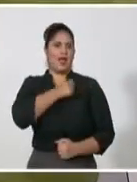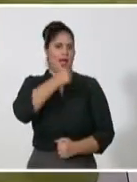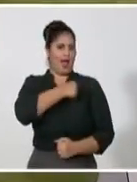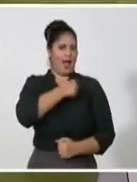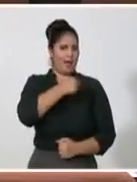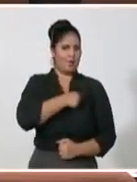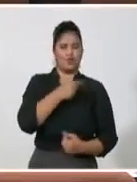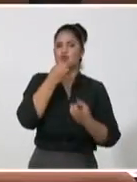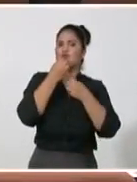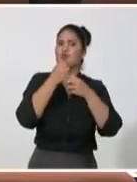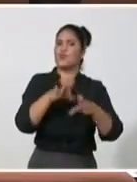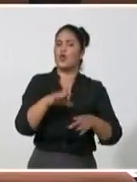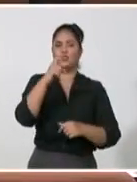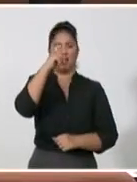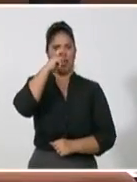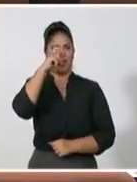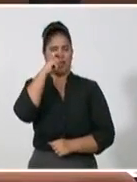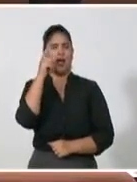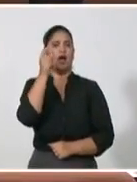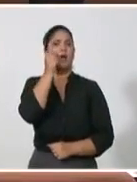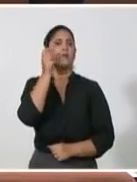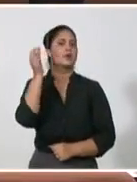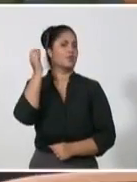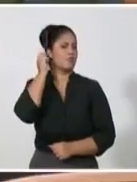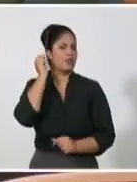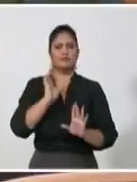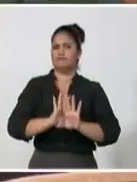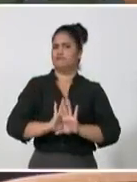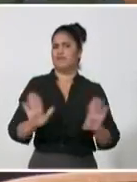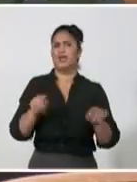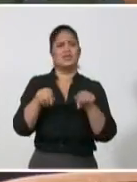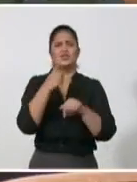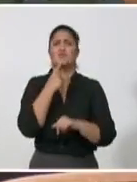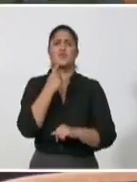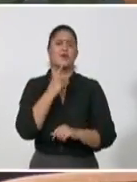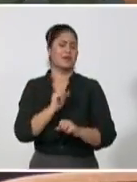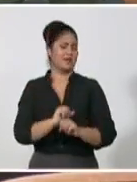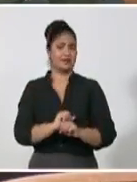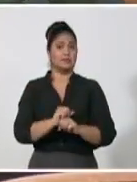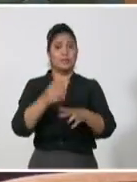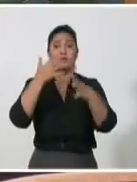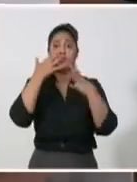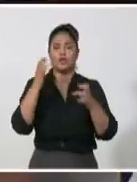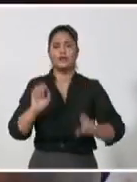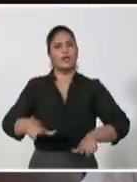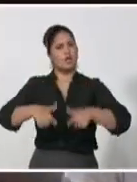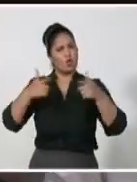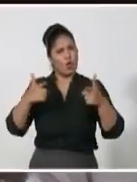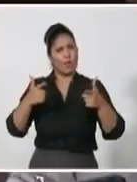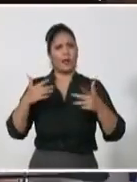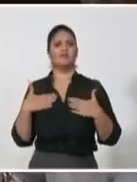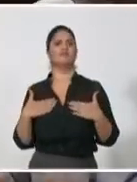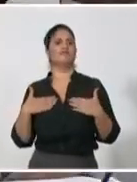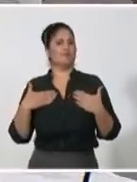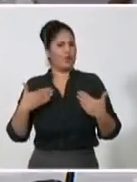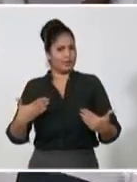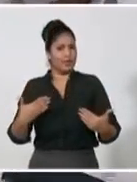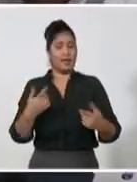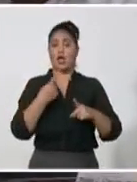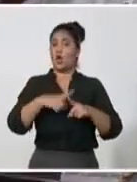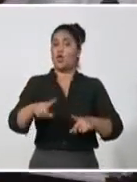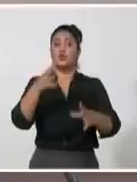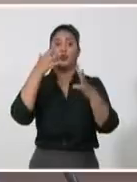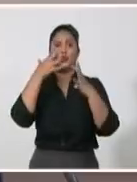son transitorios. Otro de los elementos señalados como esenciales en el cumplimiento de las funciones políticas y administrativas es la